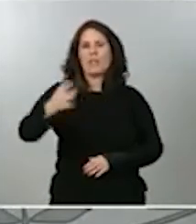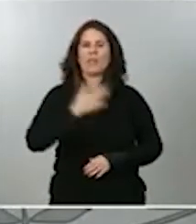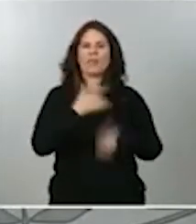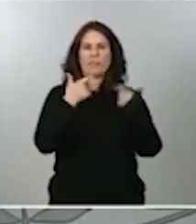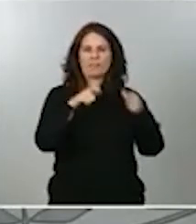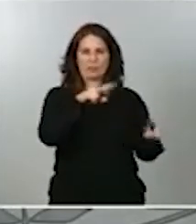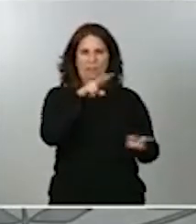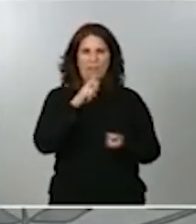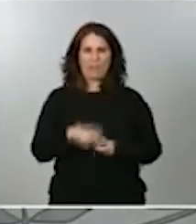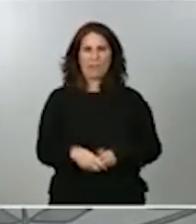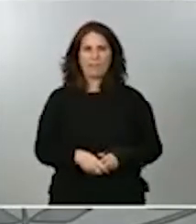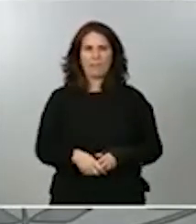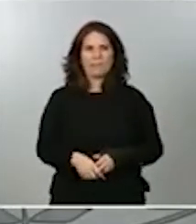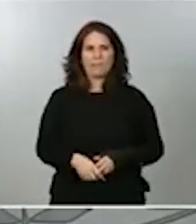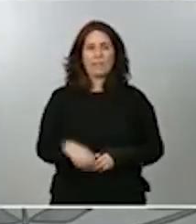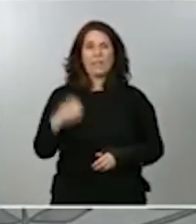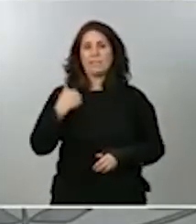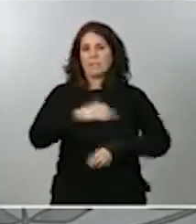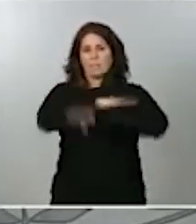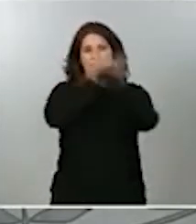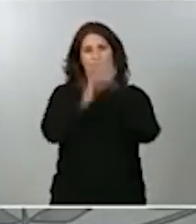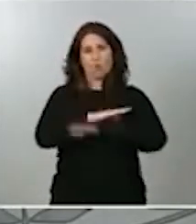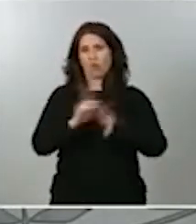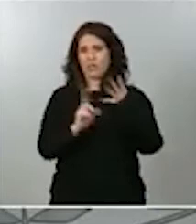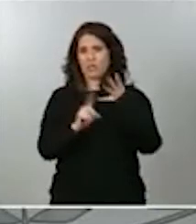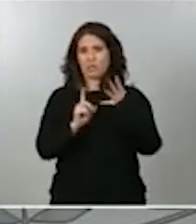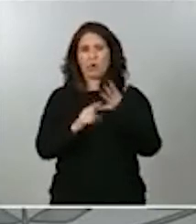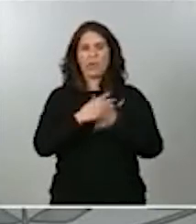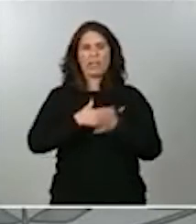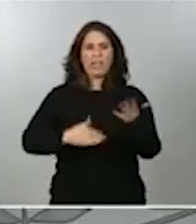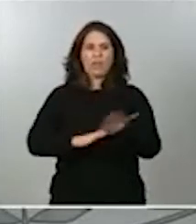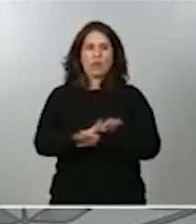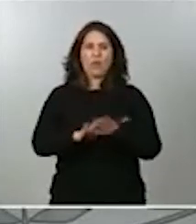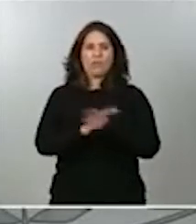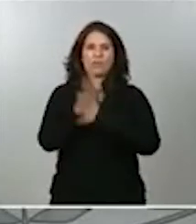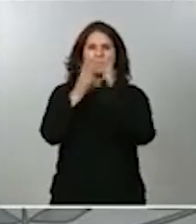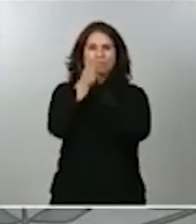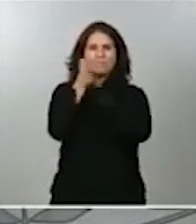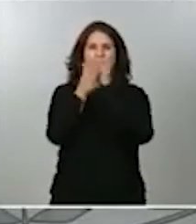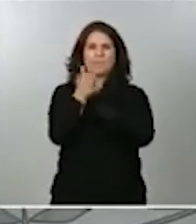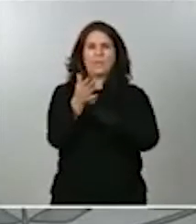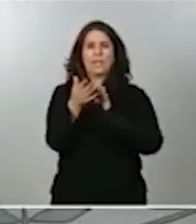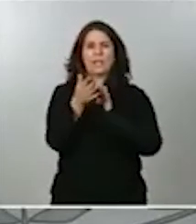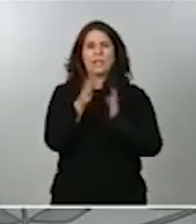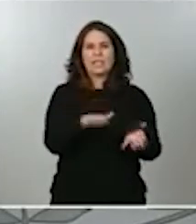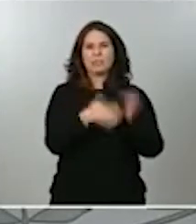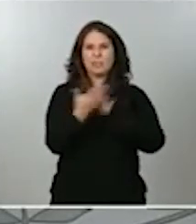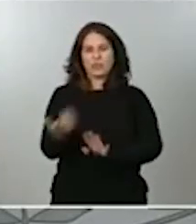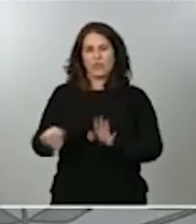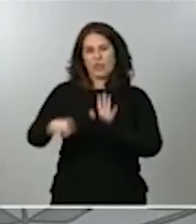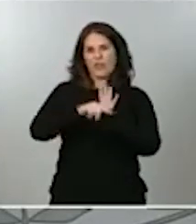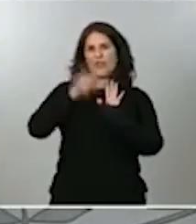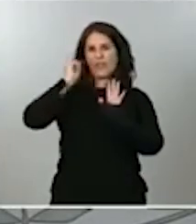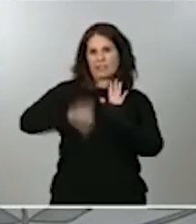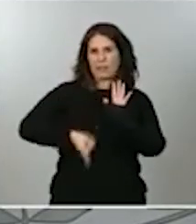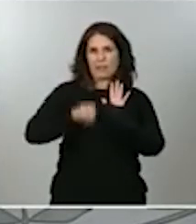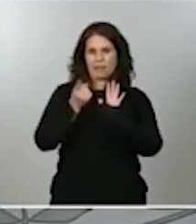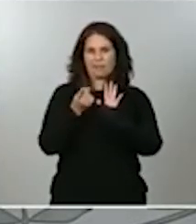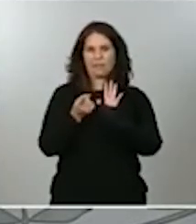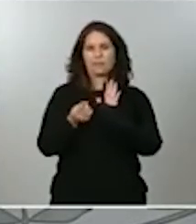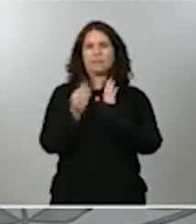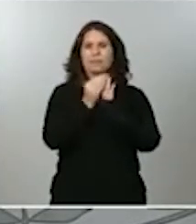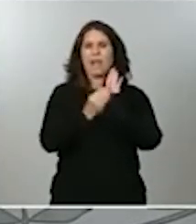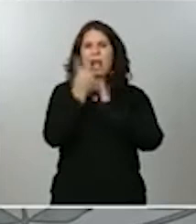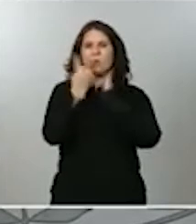Y por último y en quinto lugar quiero referirme también a la transposición de la directiva incorporando algunas de las medidas tratadas